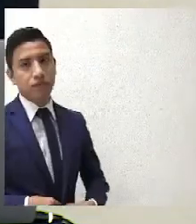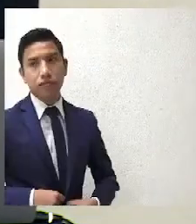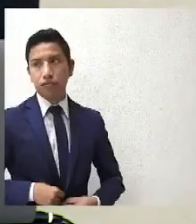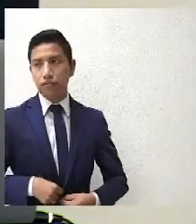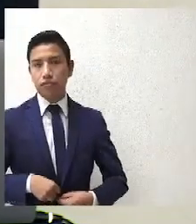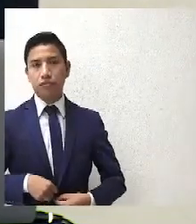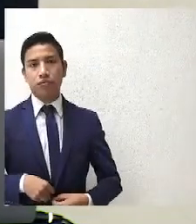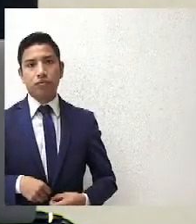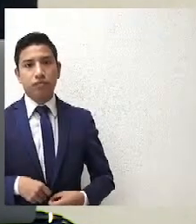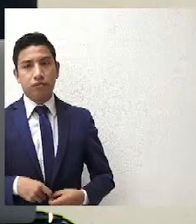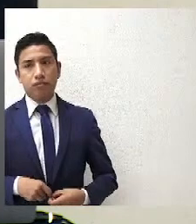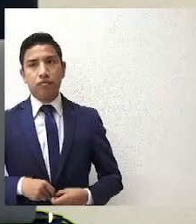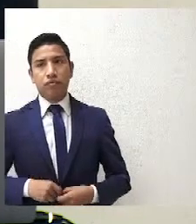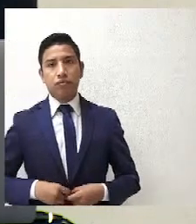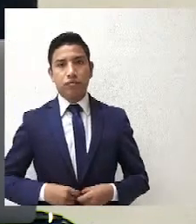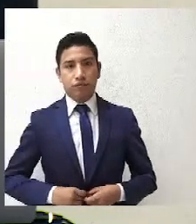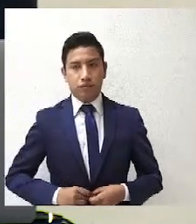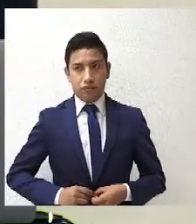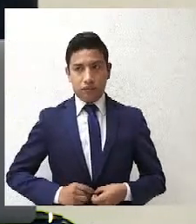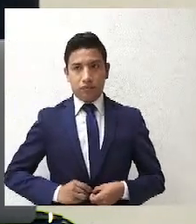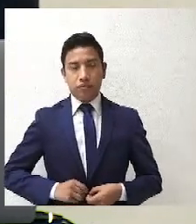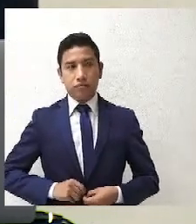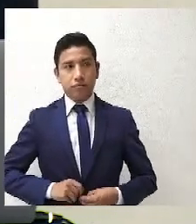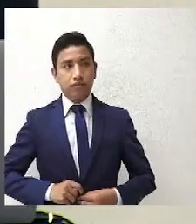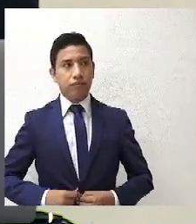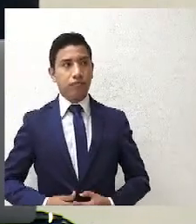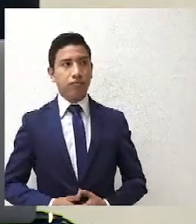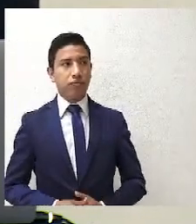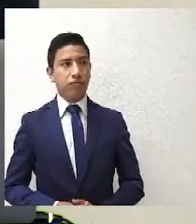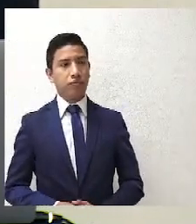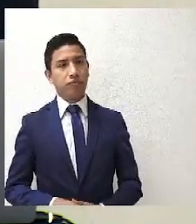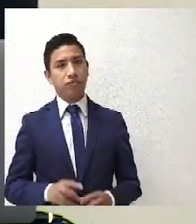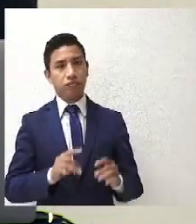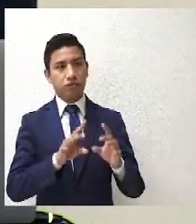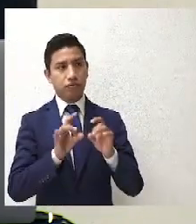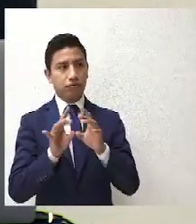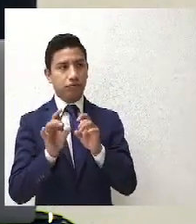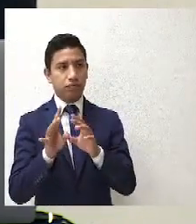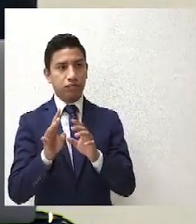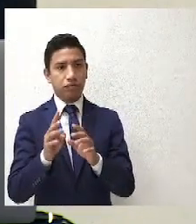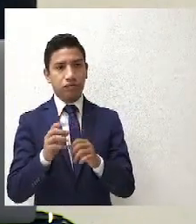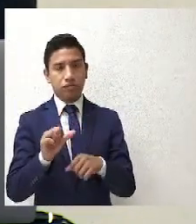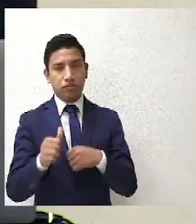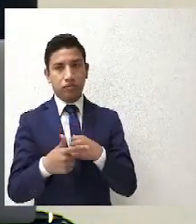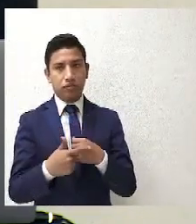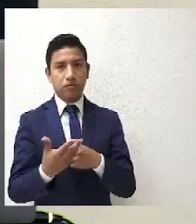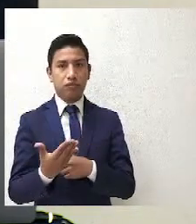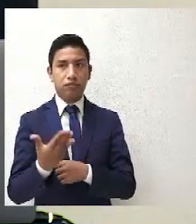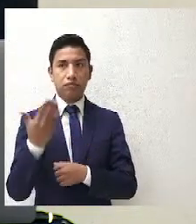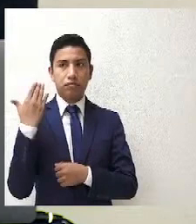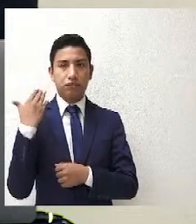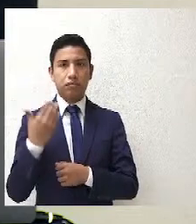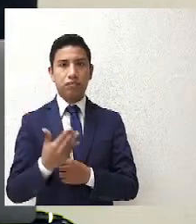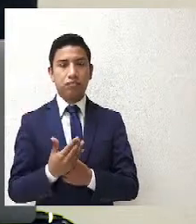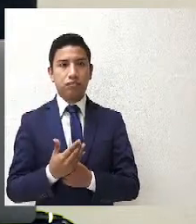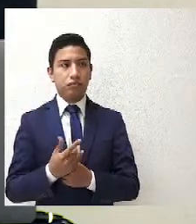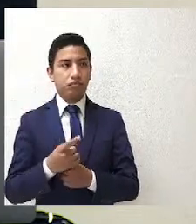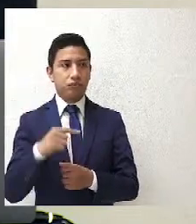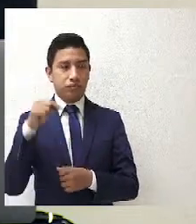también ya lo decía, es algo que no sucedió y no va a suceder en los procesos de este año,